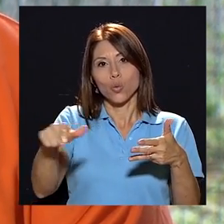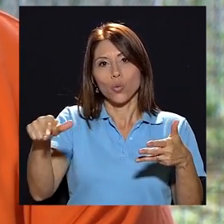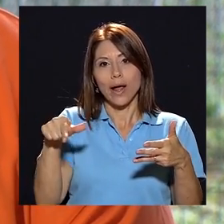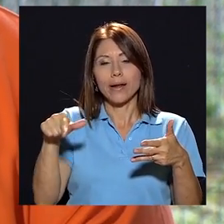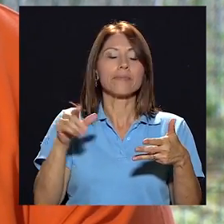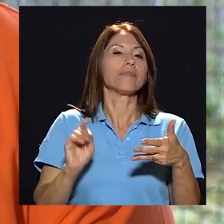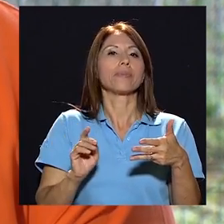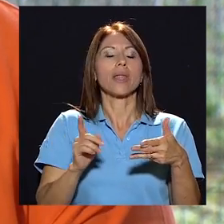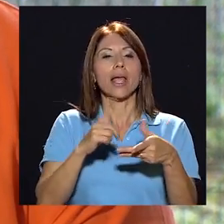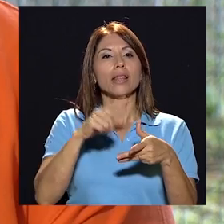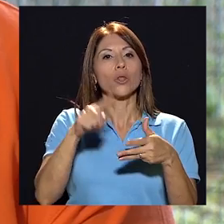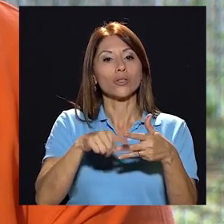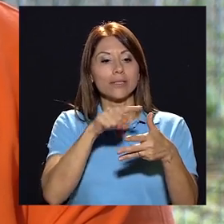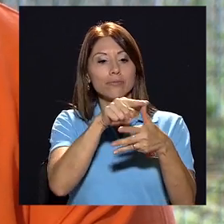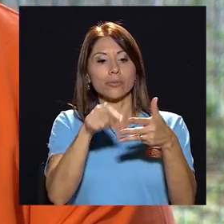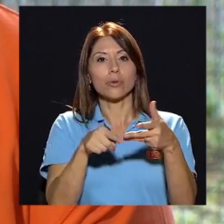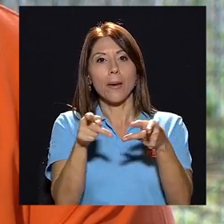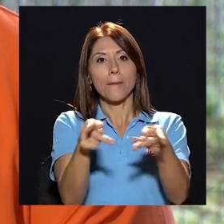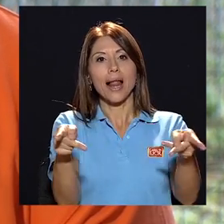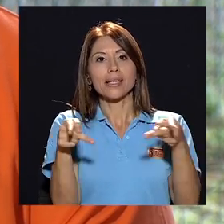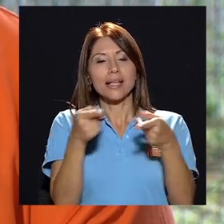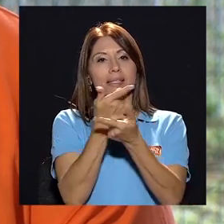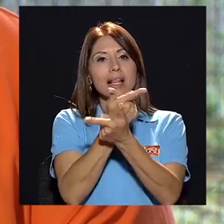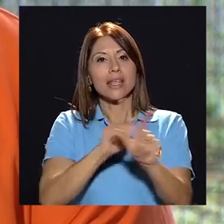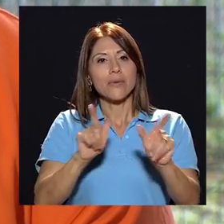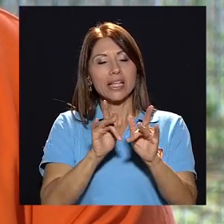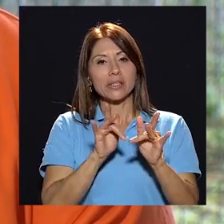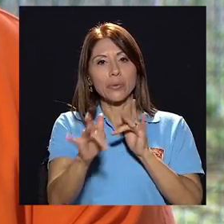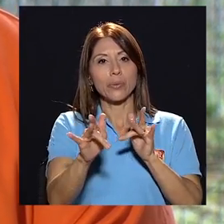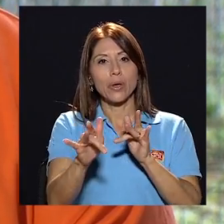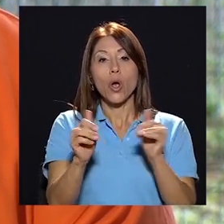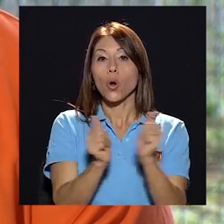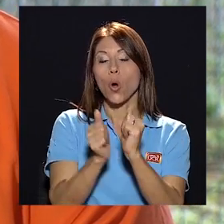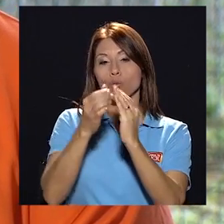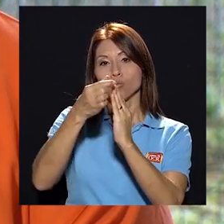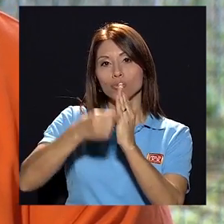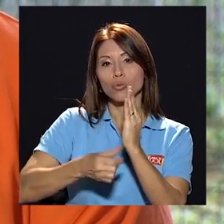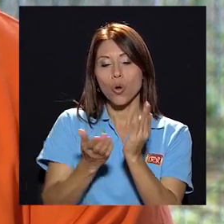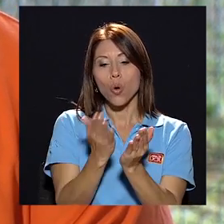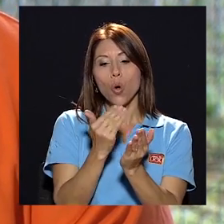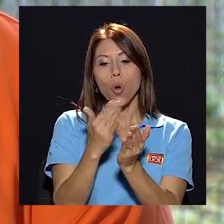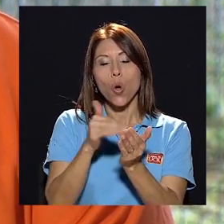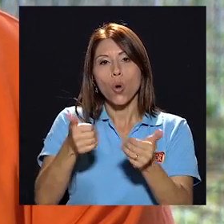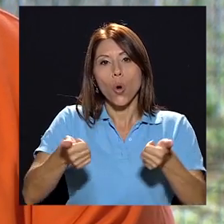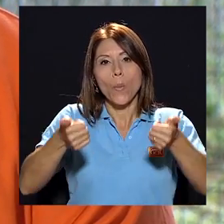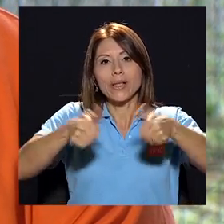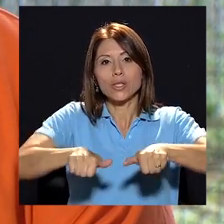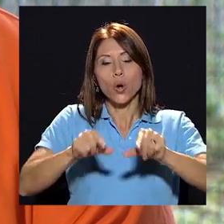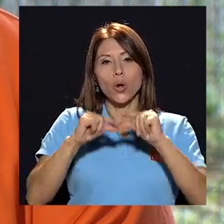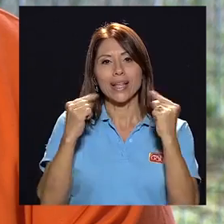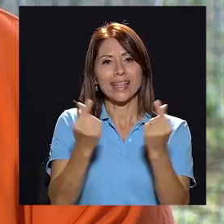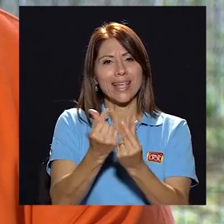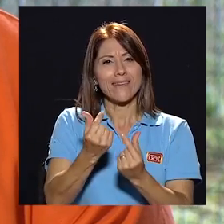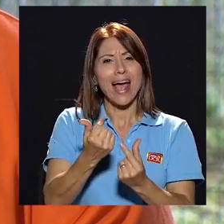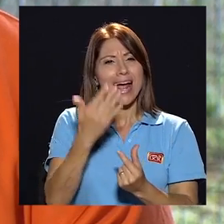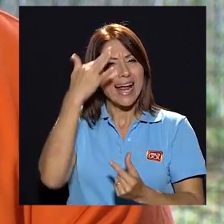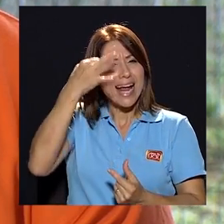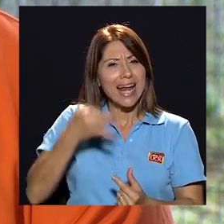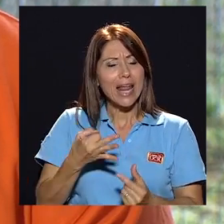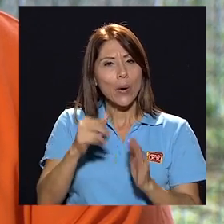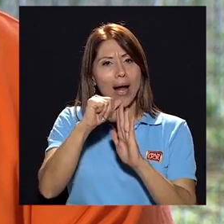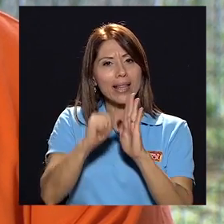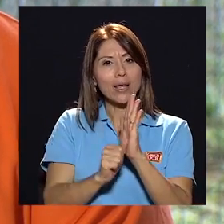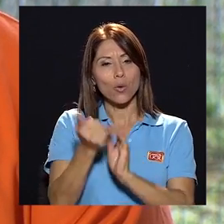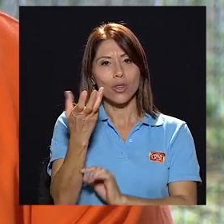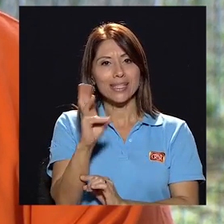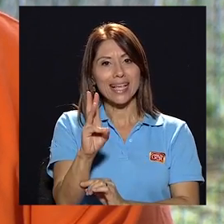lado. Entonces, esas plazas están libres. Esas plazas, de acuerdo a la Convención Colectiva, tienen, creo que es el